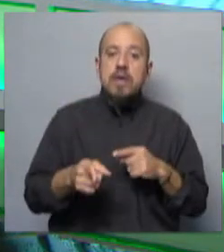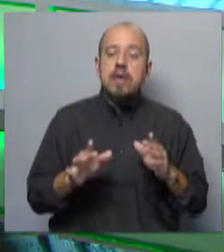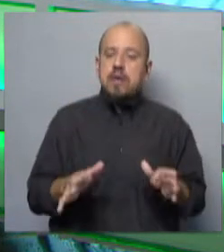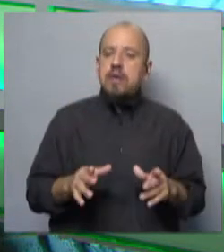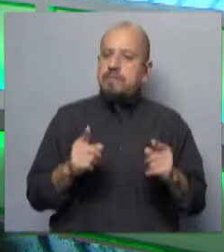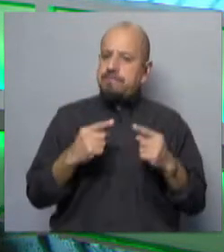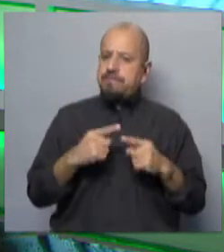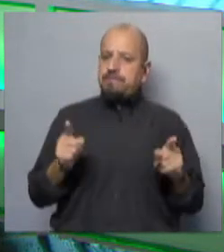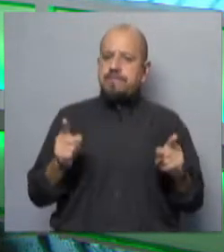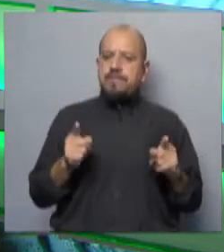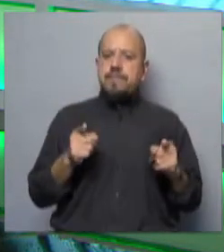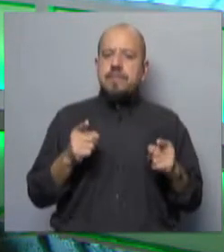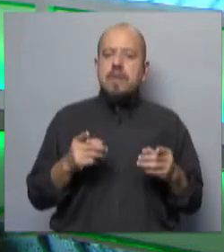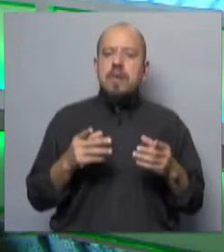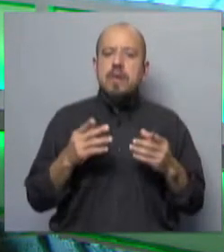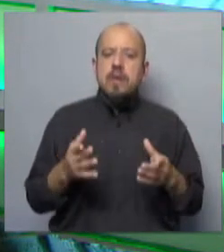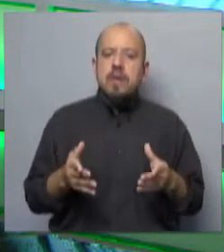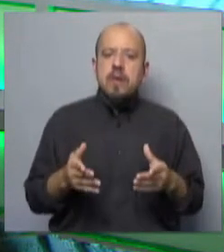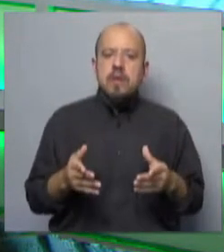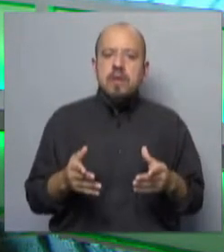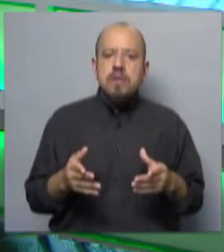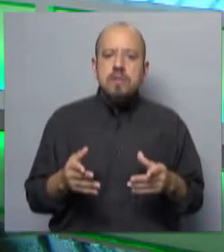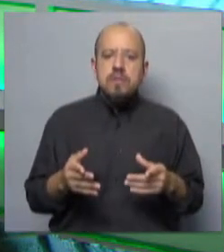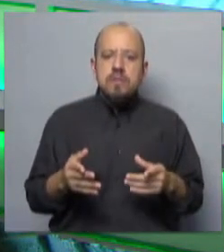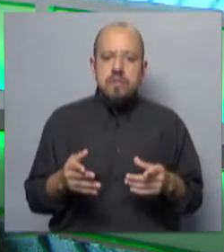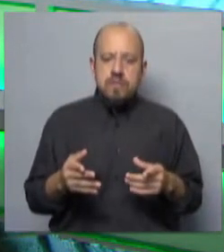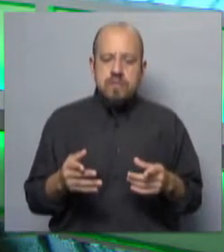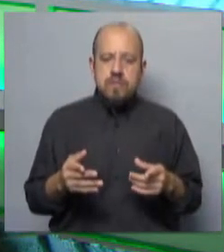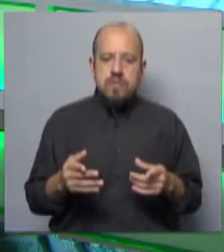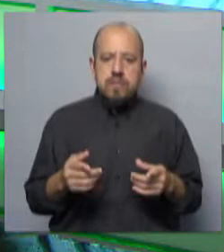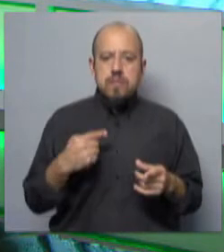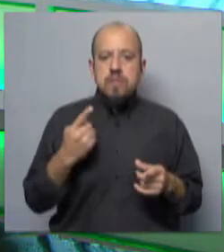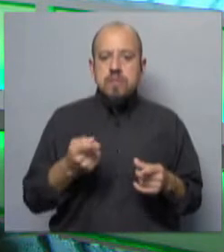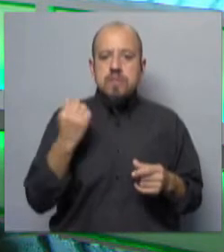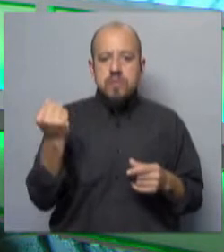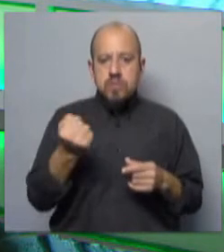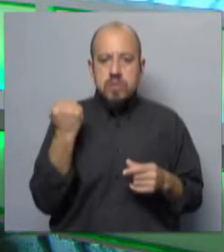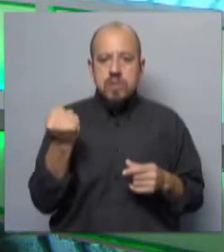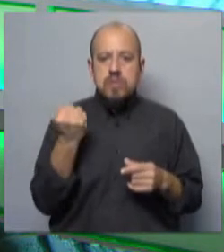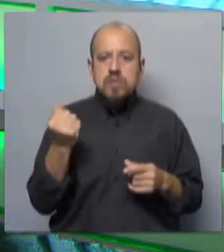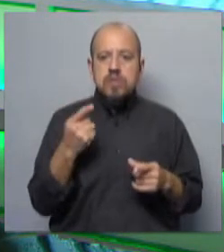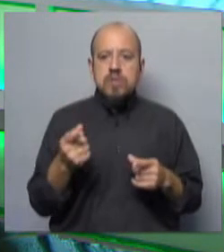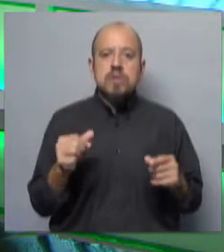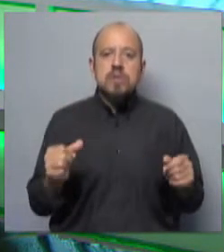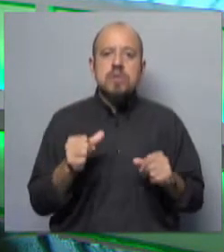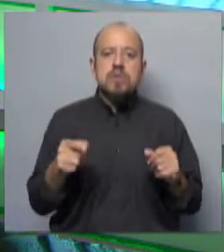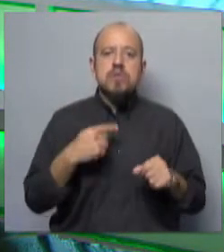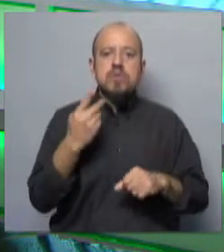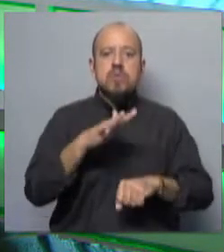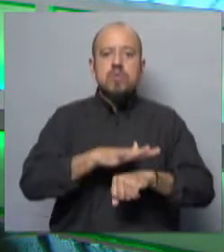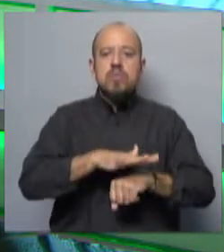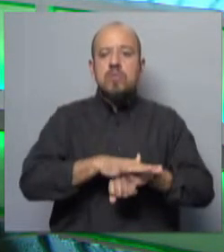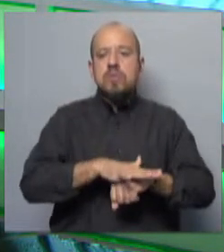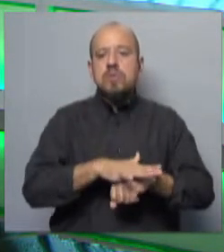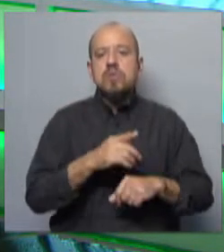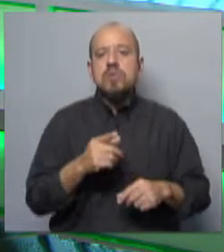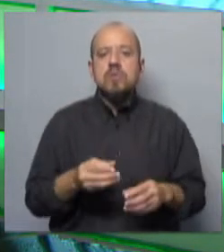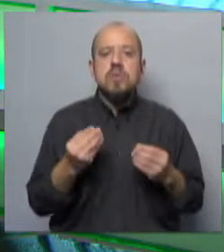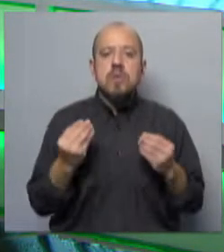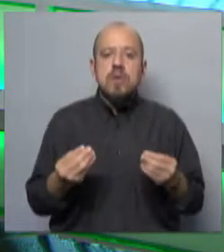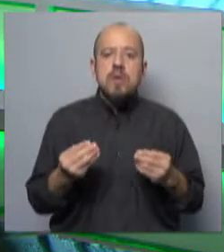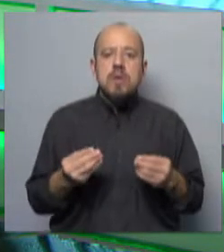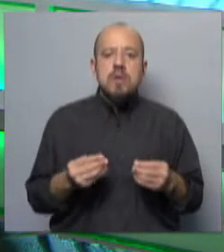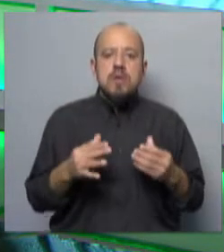matiz interesante. El otro, que creo que es importante y quizás desarrollarlo en otro momento más profundamente, es cómo